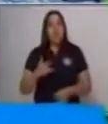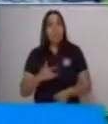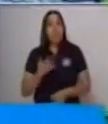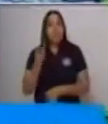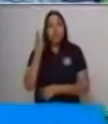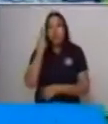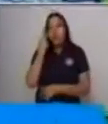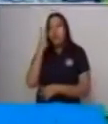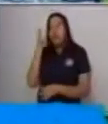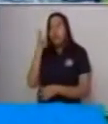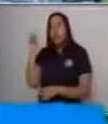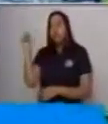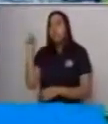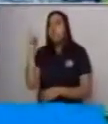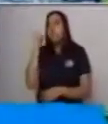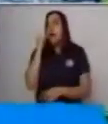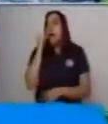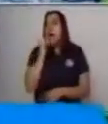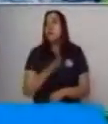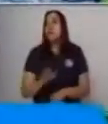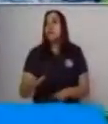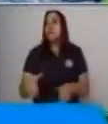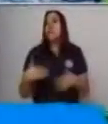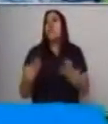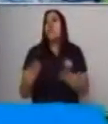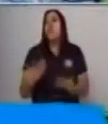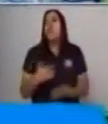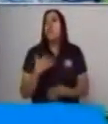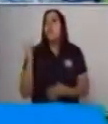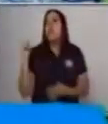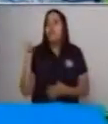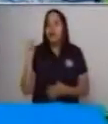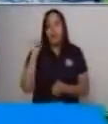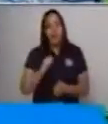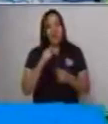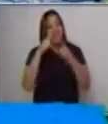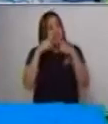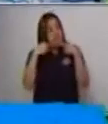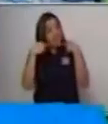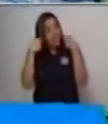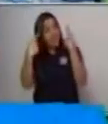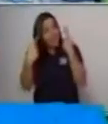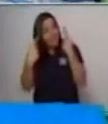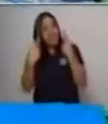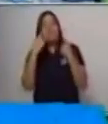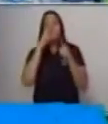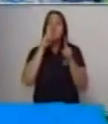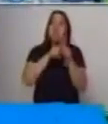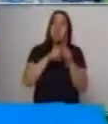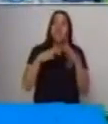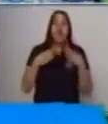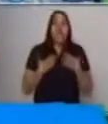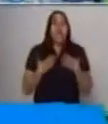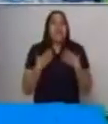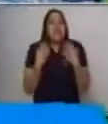caso, podemos observar que el niño está feliz. El niño está saludable. También podemos agregar también esto.